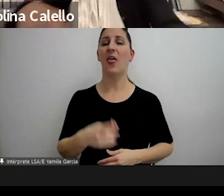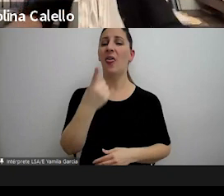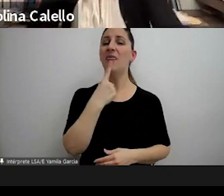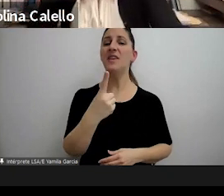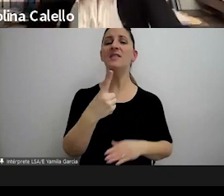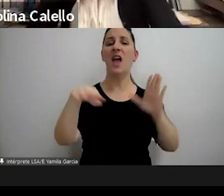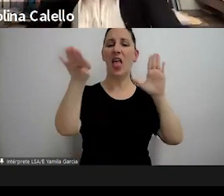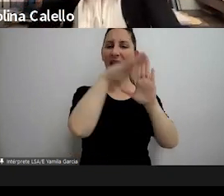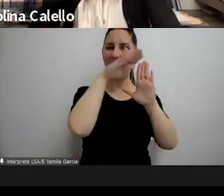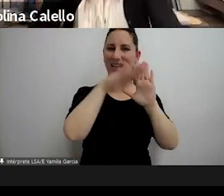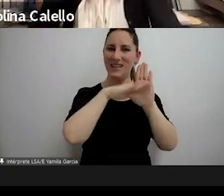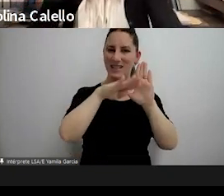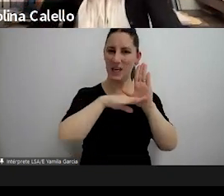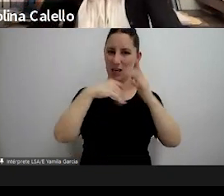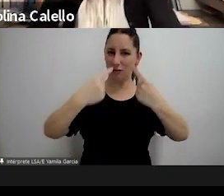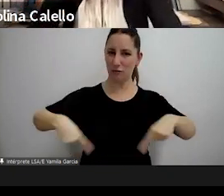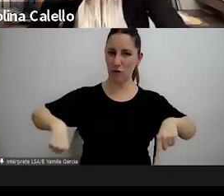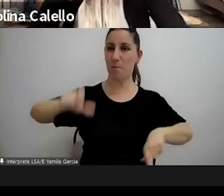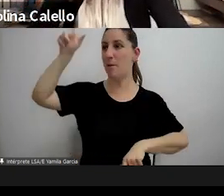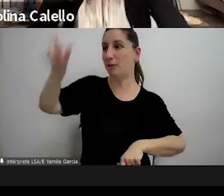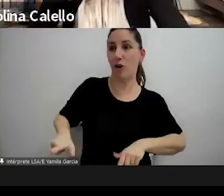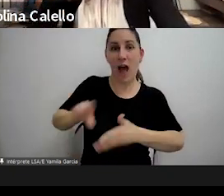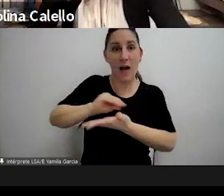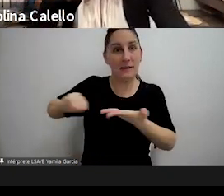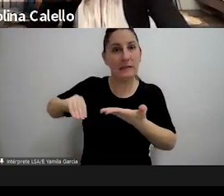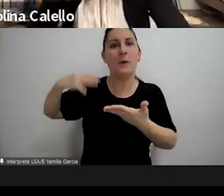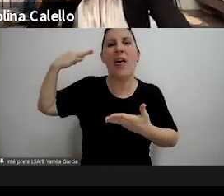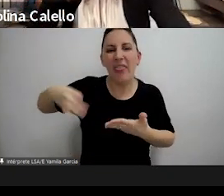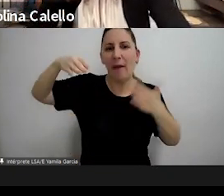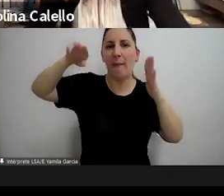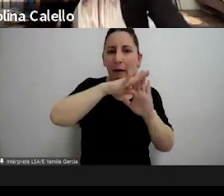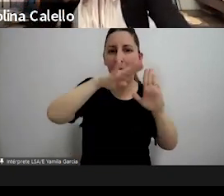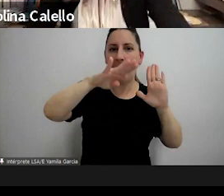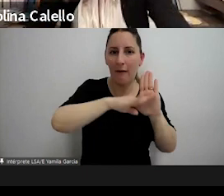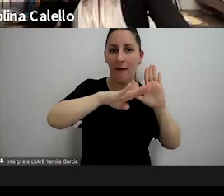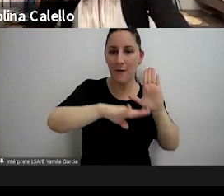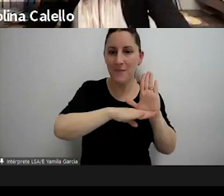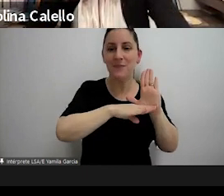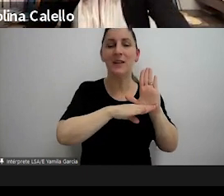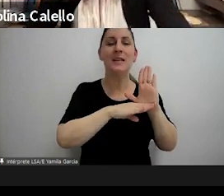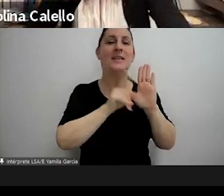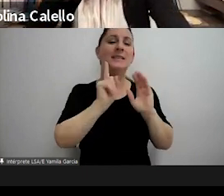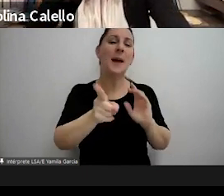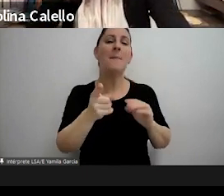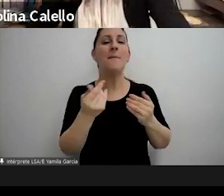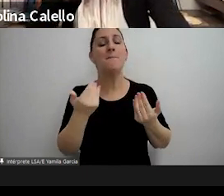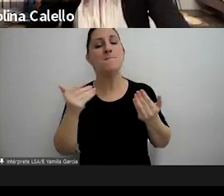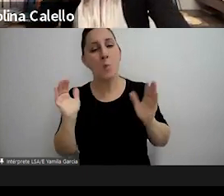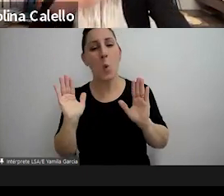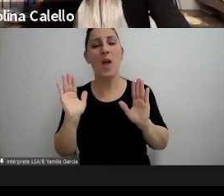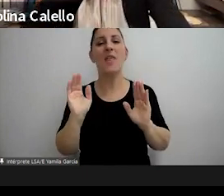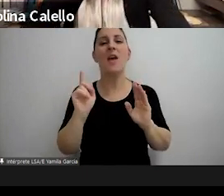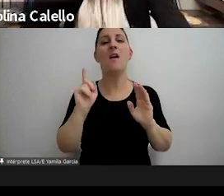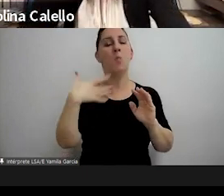requisitos que tienen que tener los actos administrativos y también los supuestos que resultan